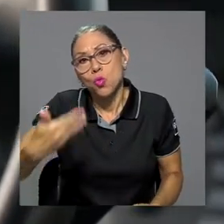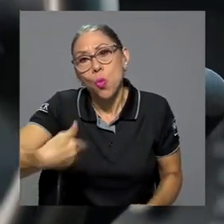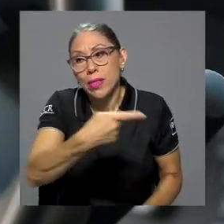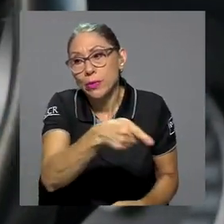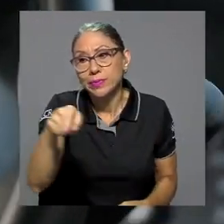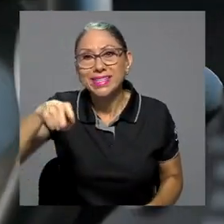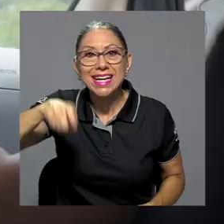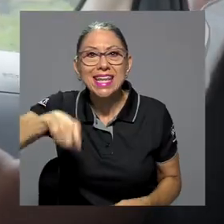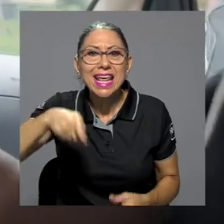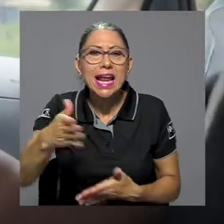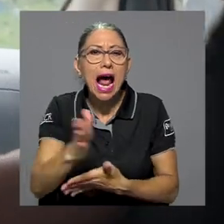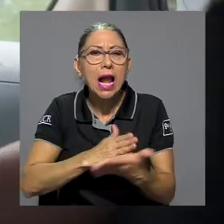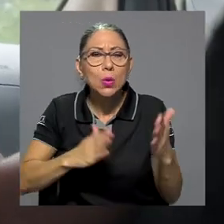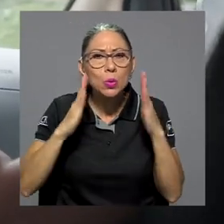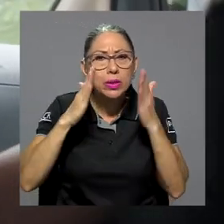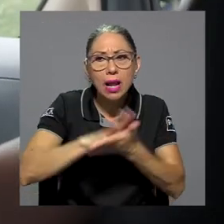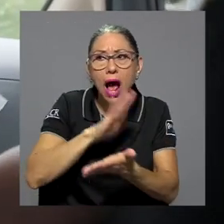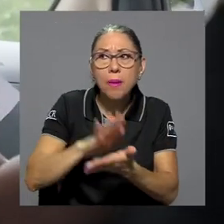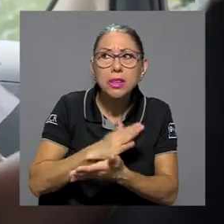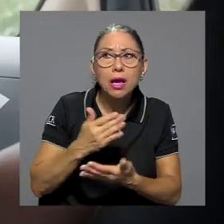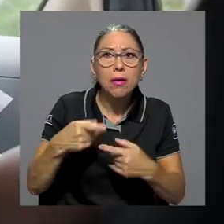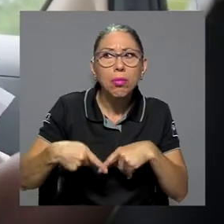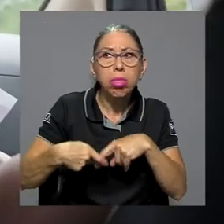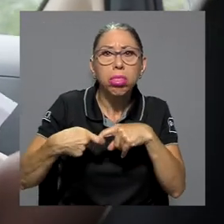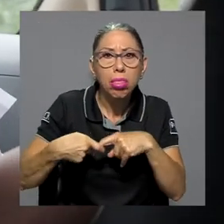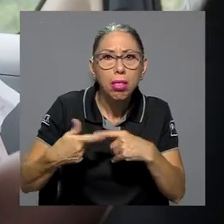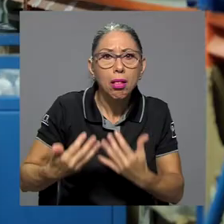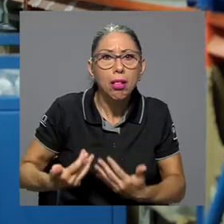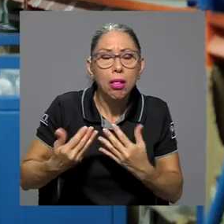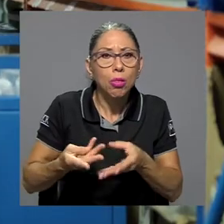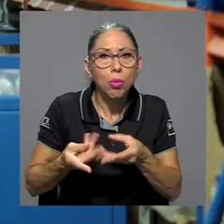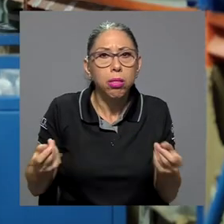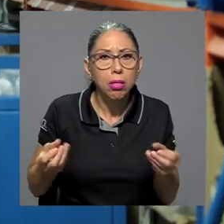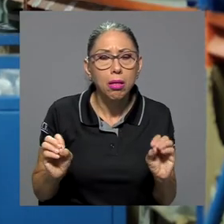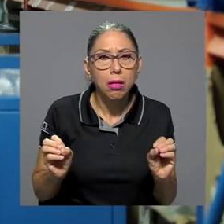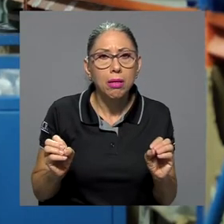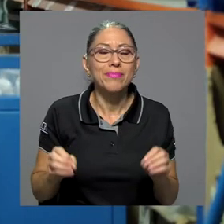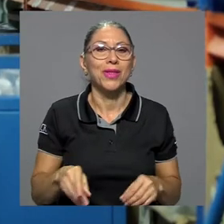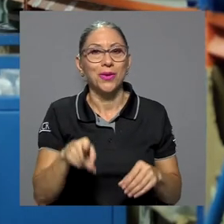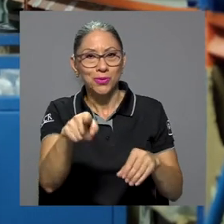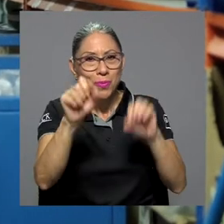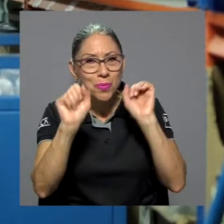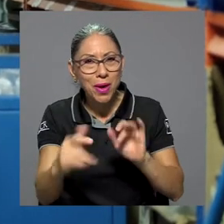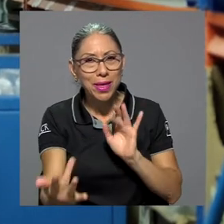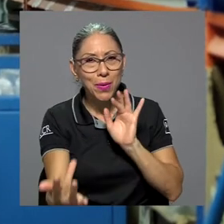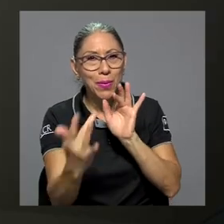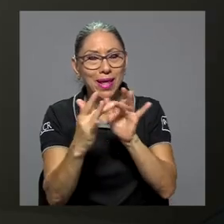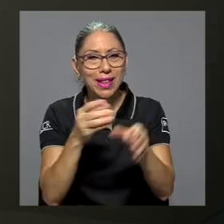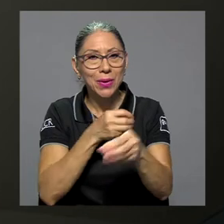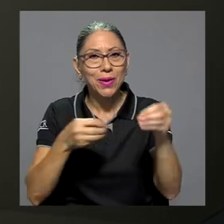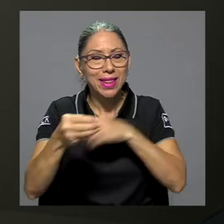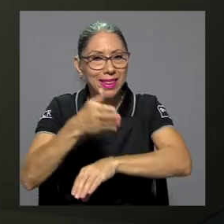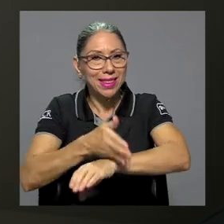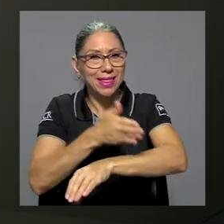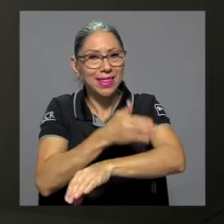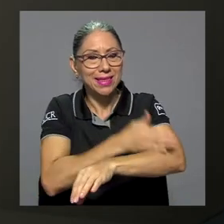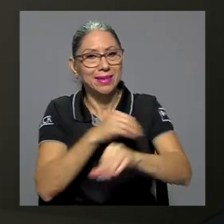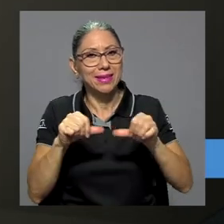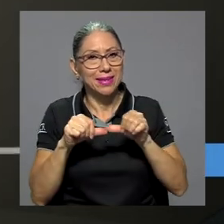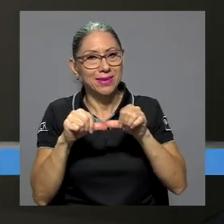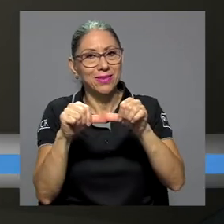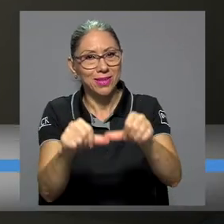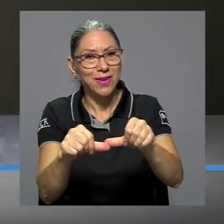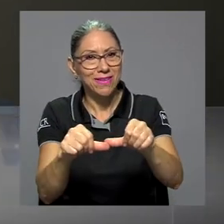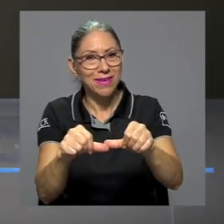la atención de algún trámite que no se les ha resuelto en alguna de las dependencias. Puede contactar a la unidad de mejora continua